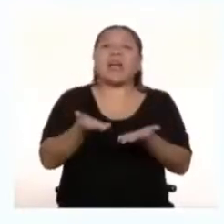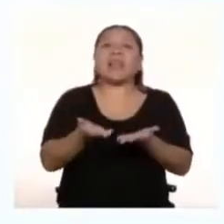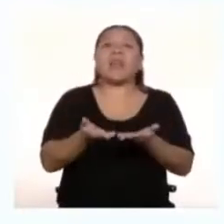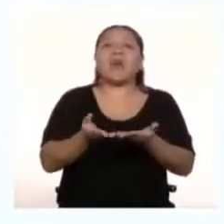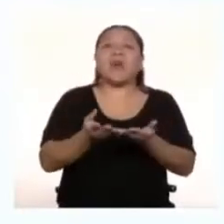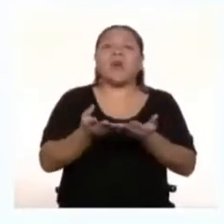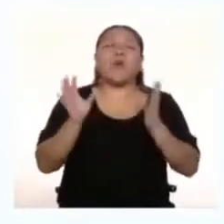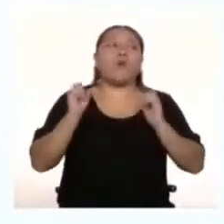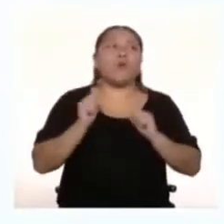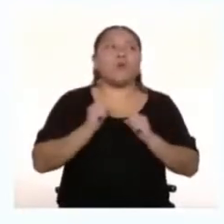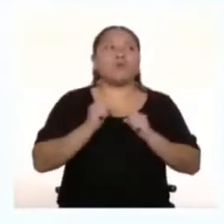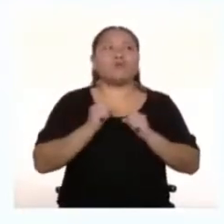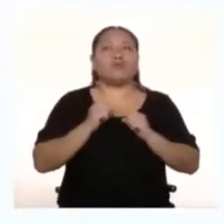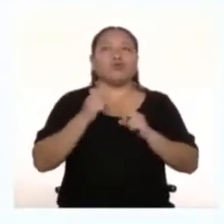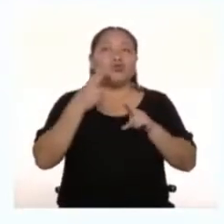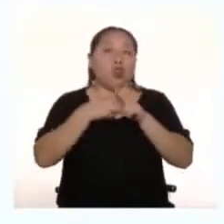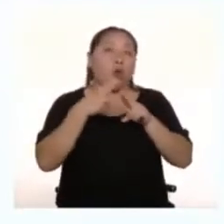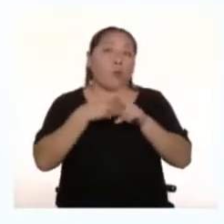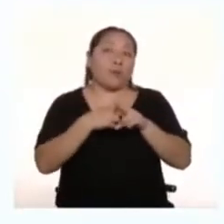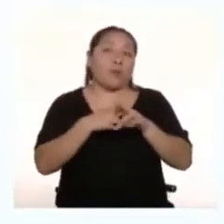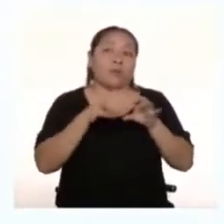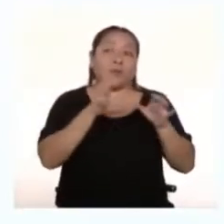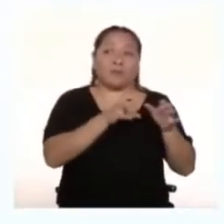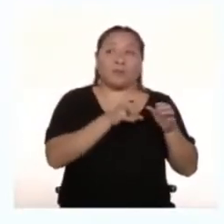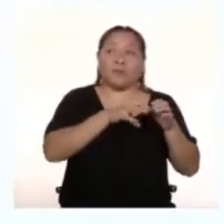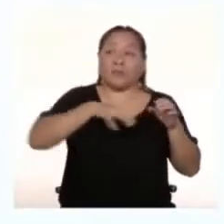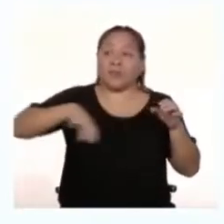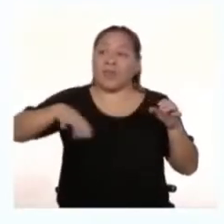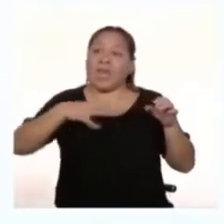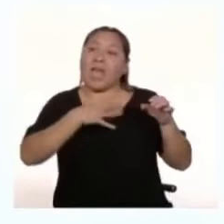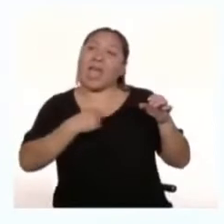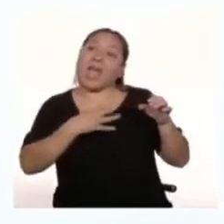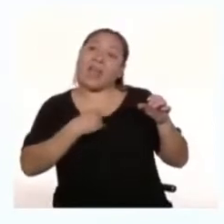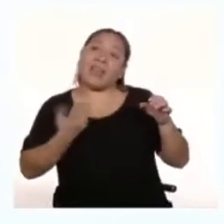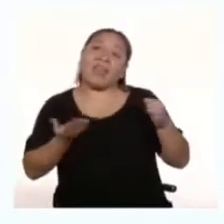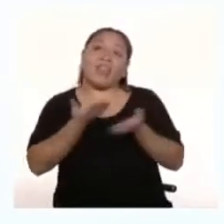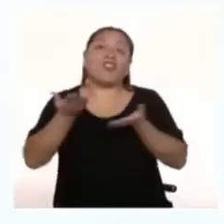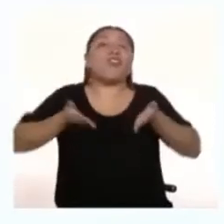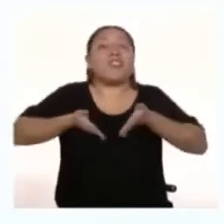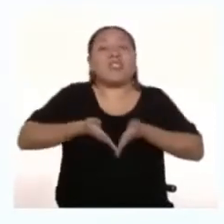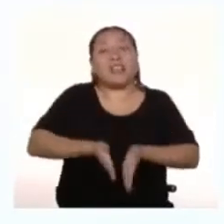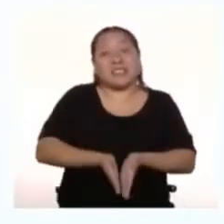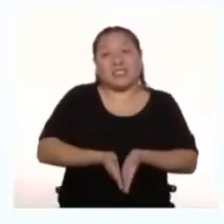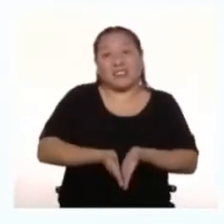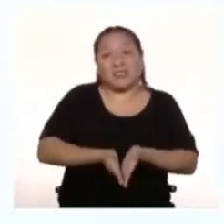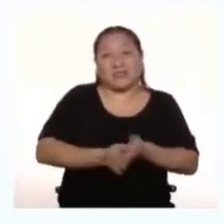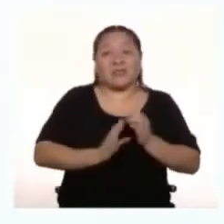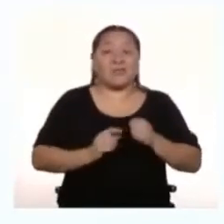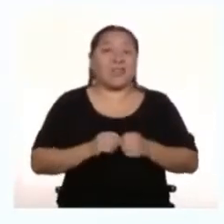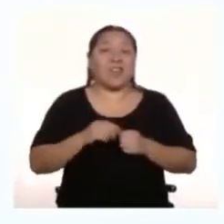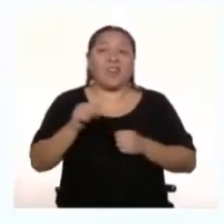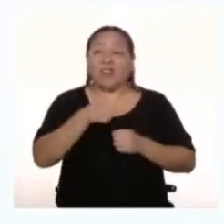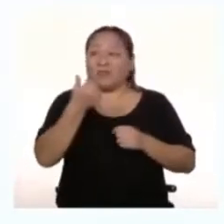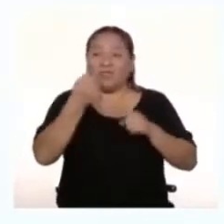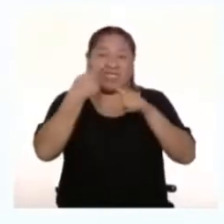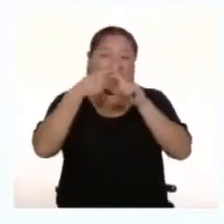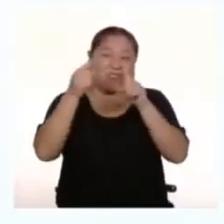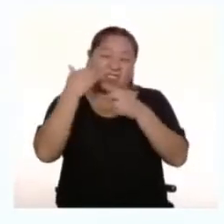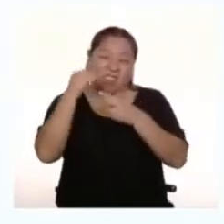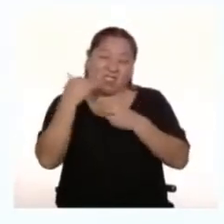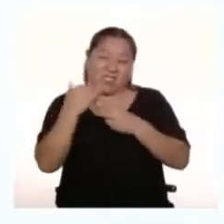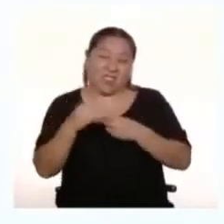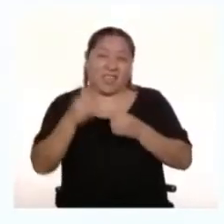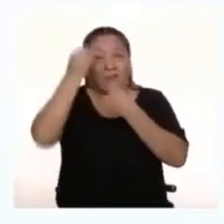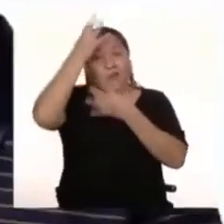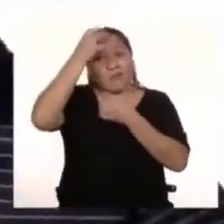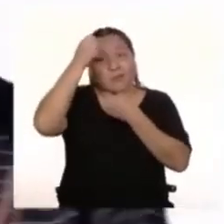Eso quiere decir Un nombre Una edad Y un lugar de nacimiento Junto a los otros datos Que tú consideres